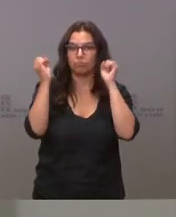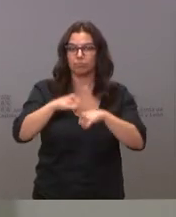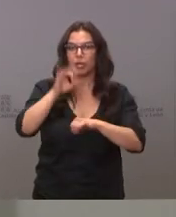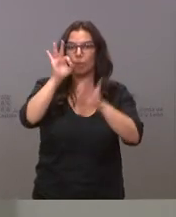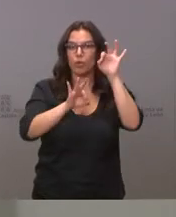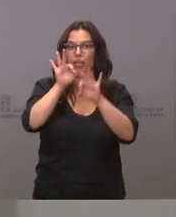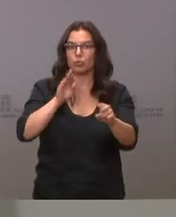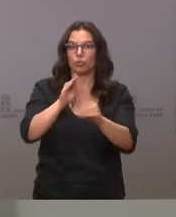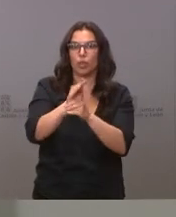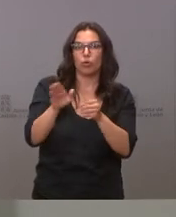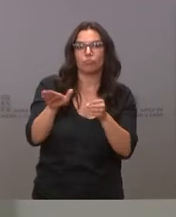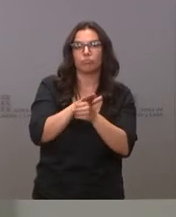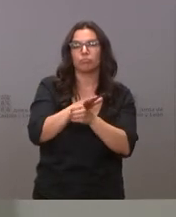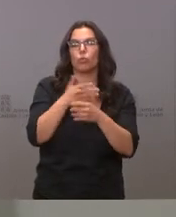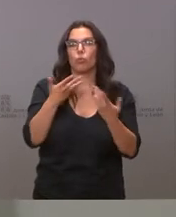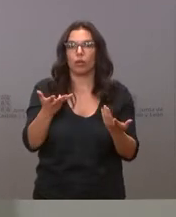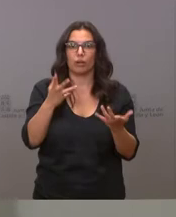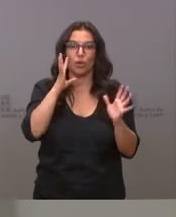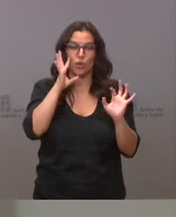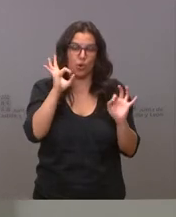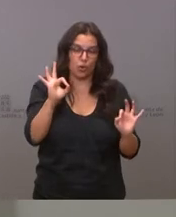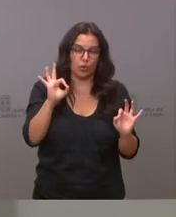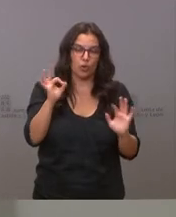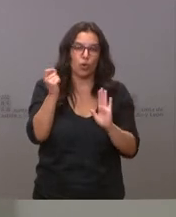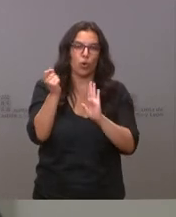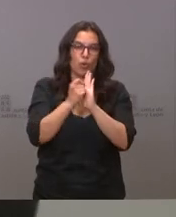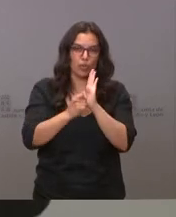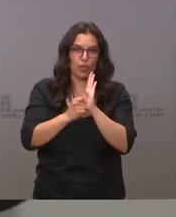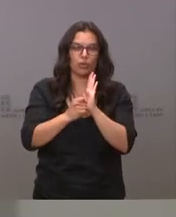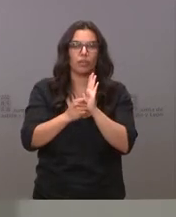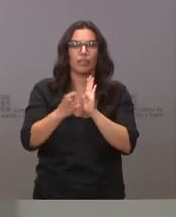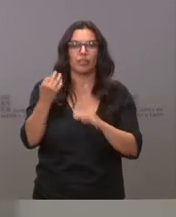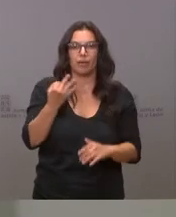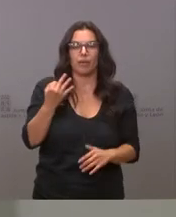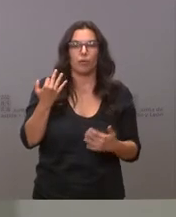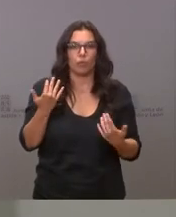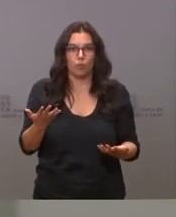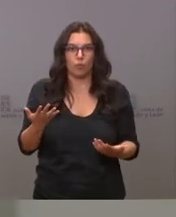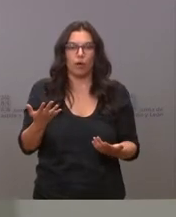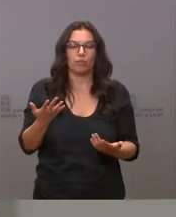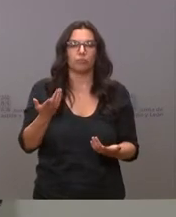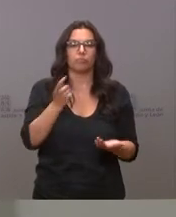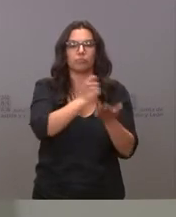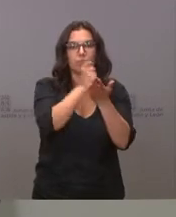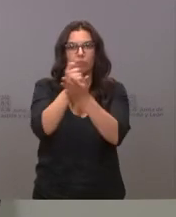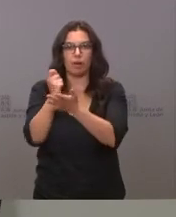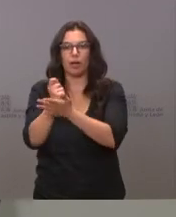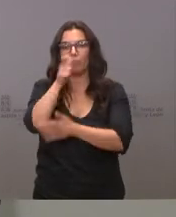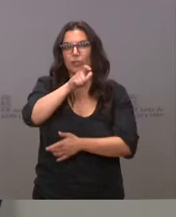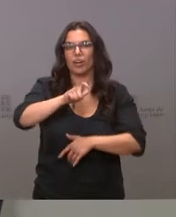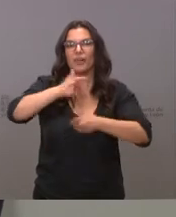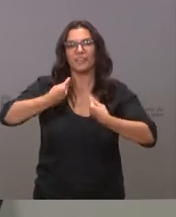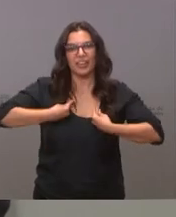de estos abonos que tendrán naturalmente como condición, que van a ser destinados a quienes residen,